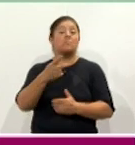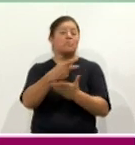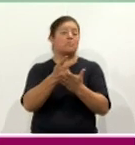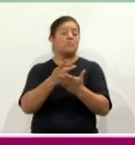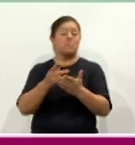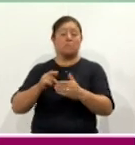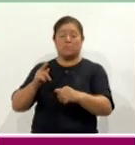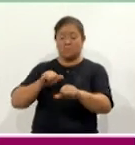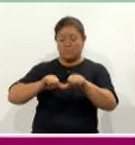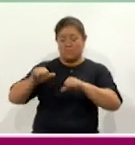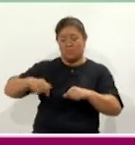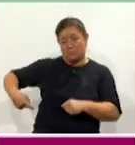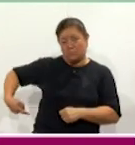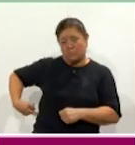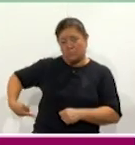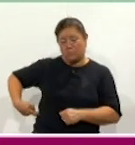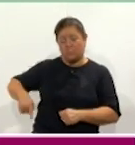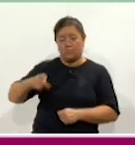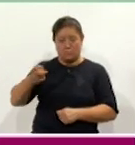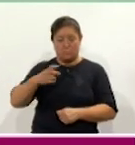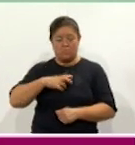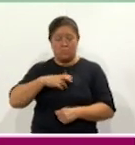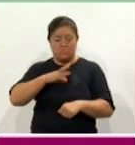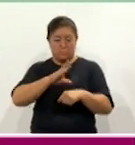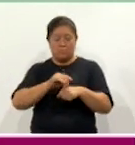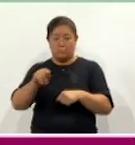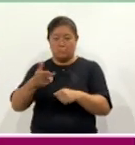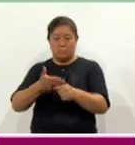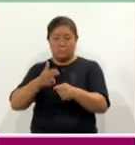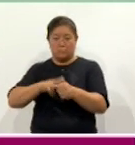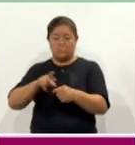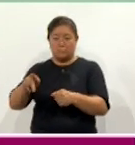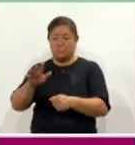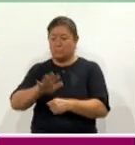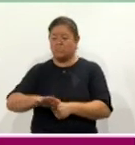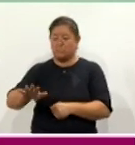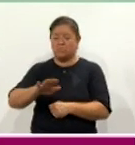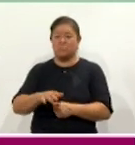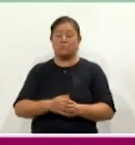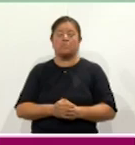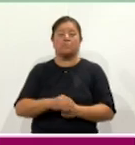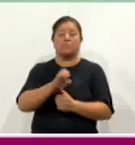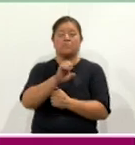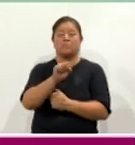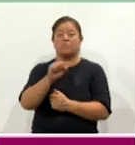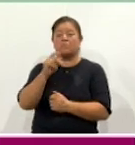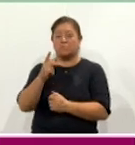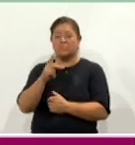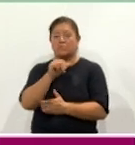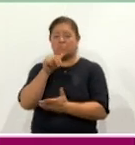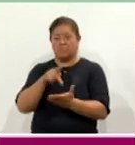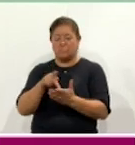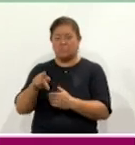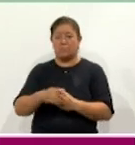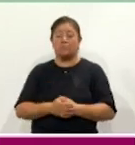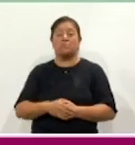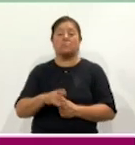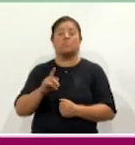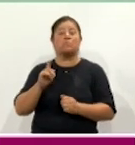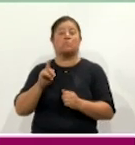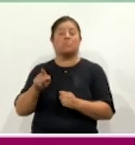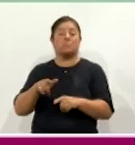renal, que es el que tiene licencia en el Hospital Regional Emilio Sánchez Piedras, está vigente desde el año